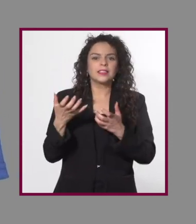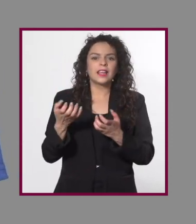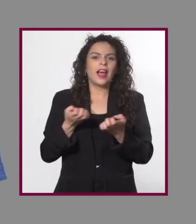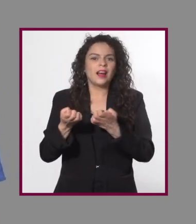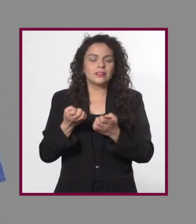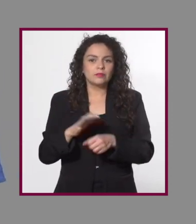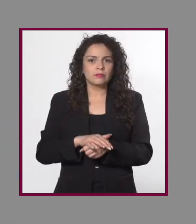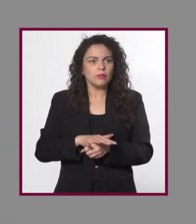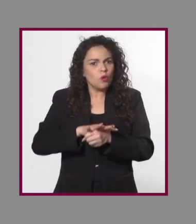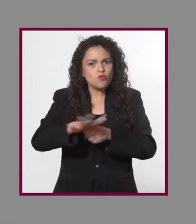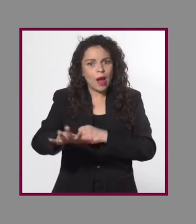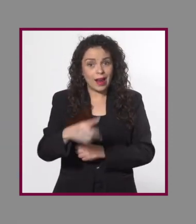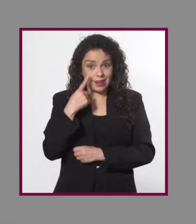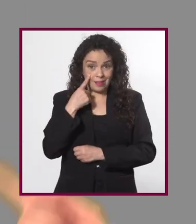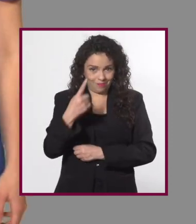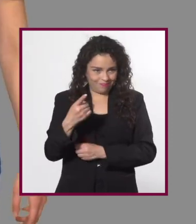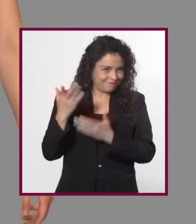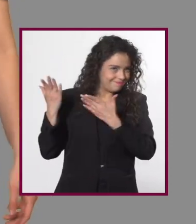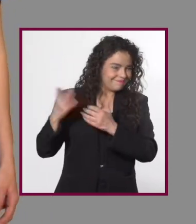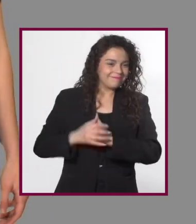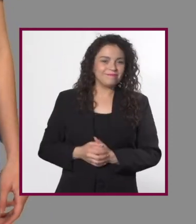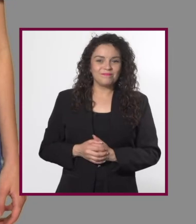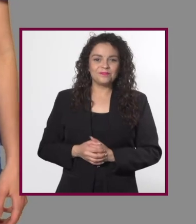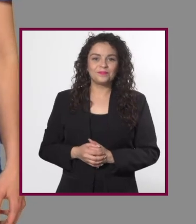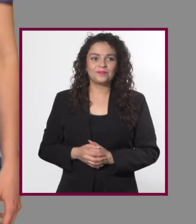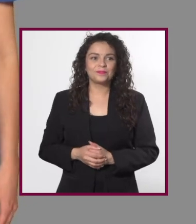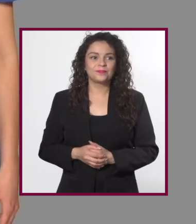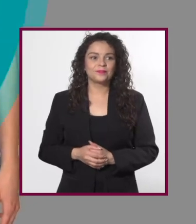un ejercicio? ¿Cuál? Vamos a ver.